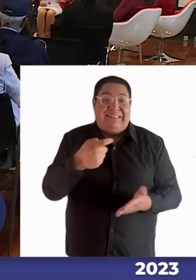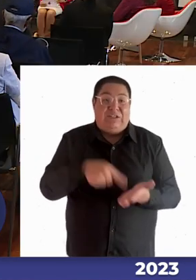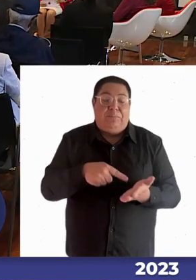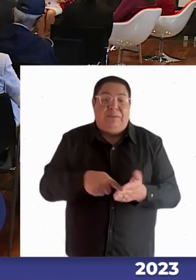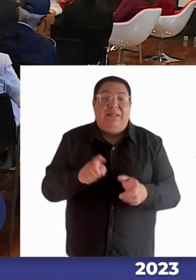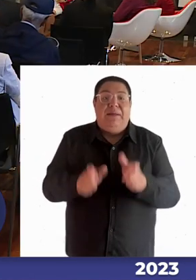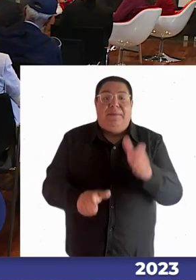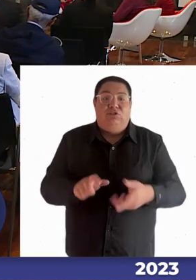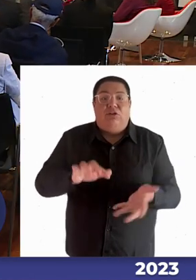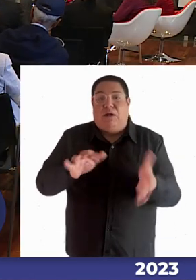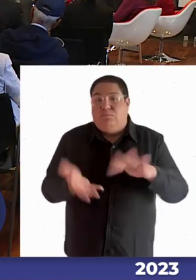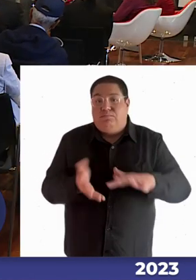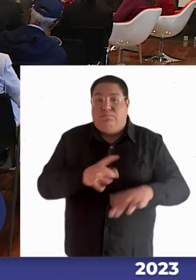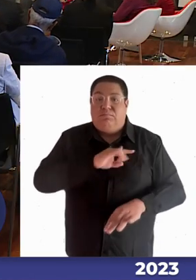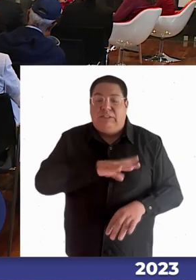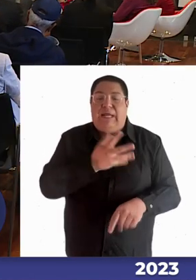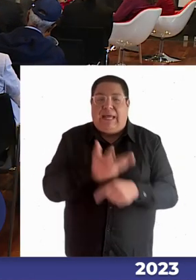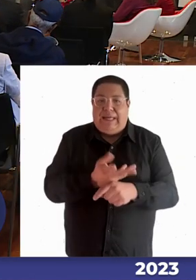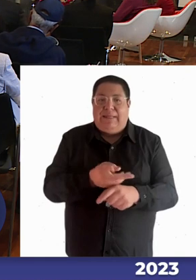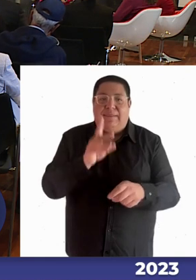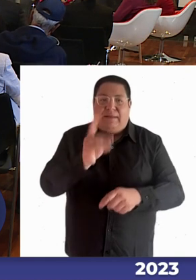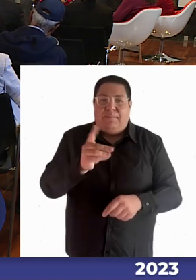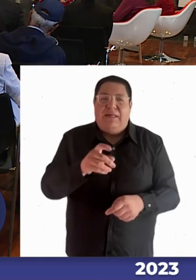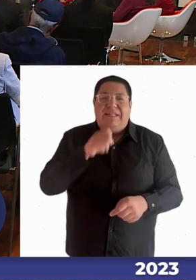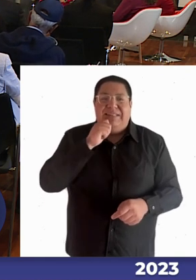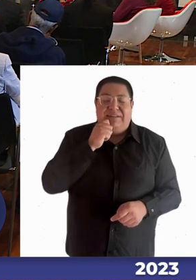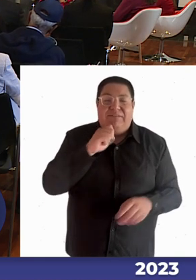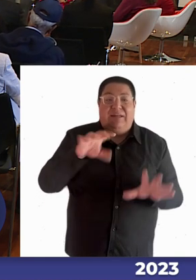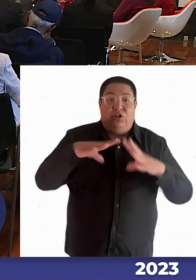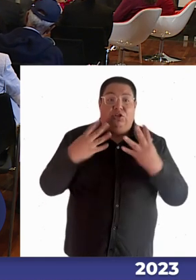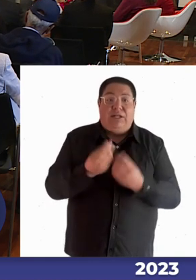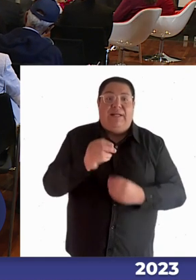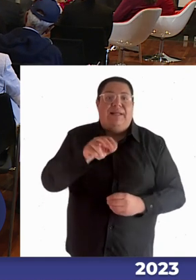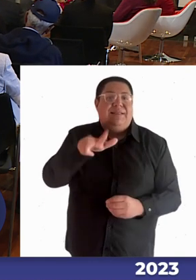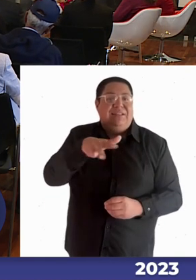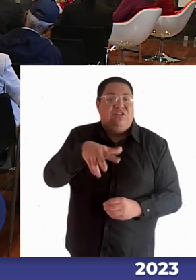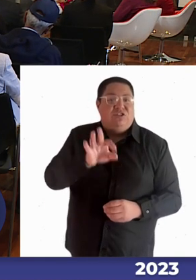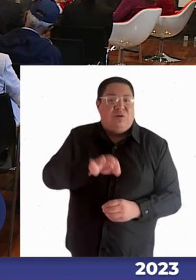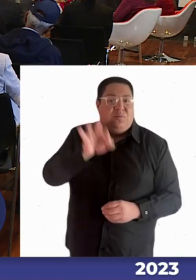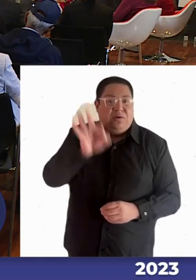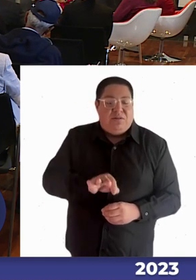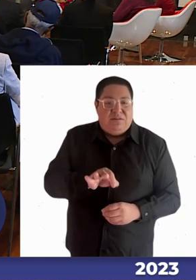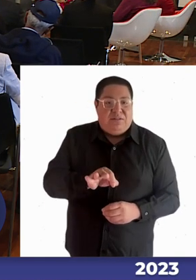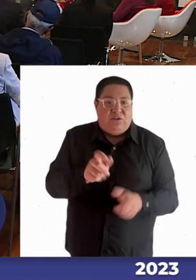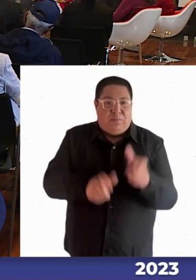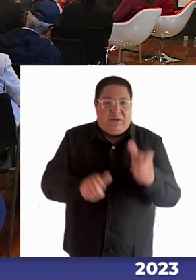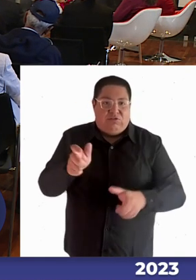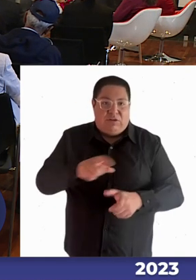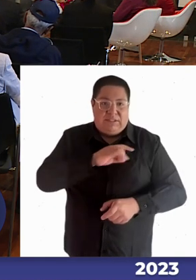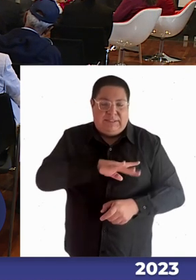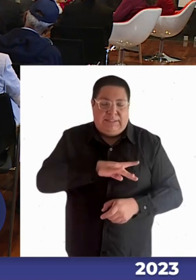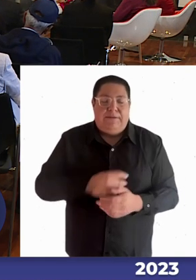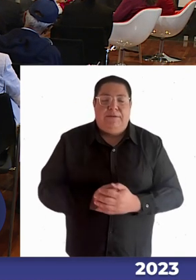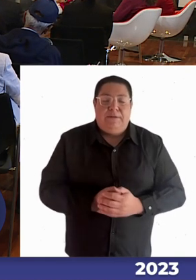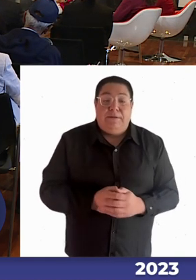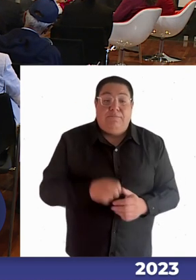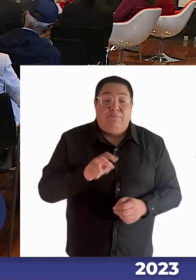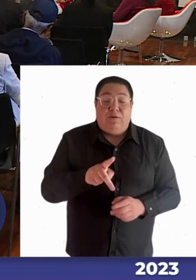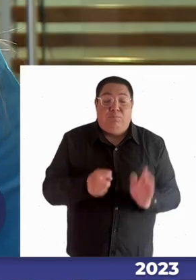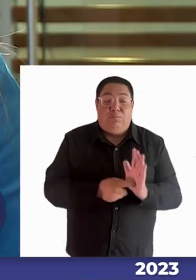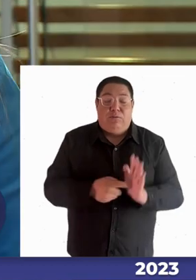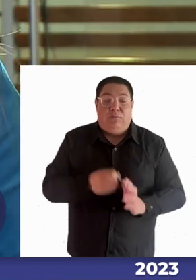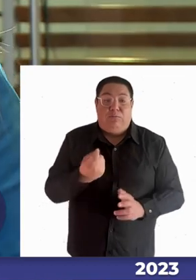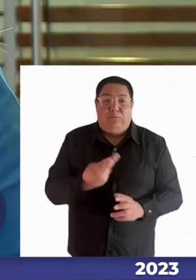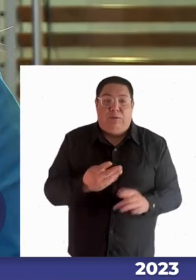discapacidad eso es alrededor de un 18% de la población es un número que se ve enorme y la verdad